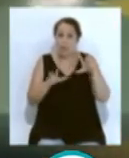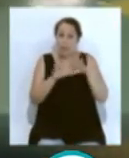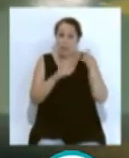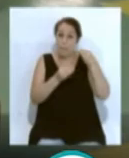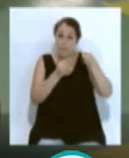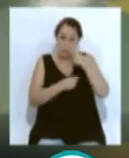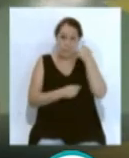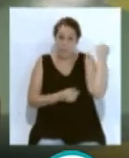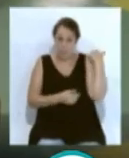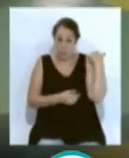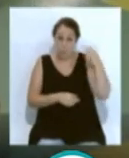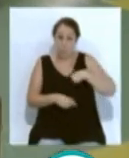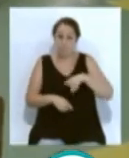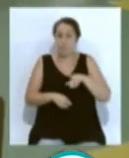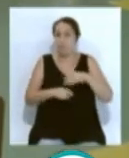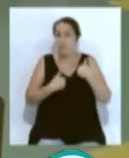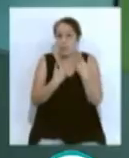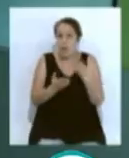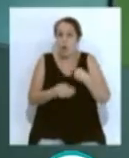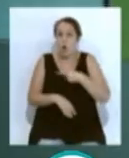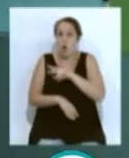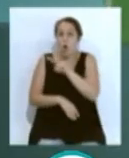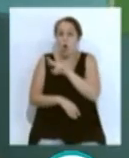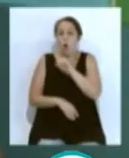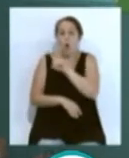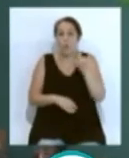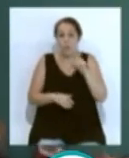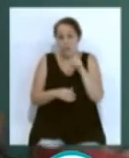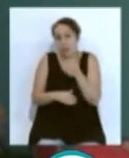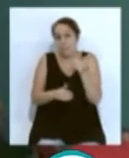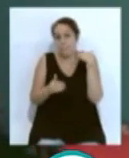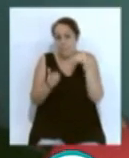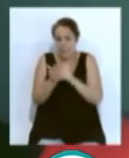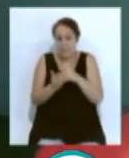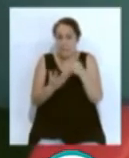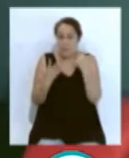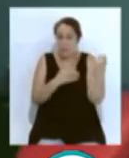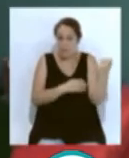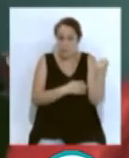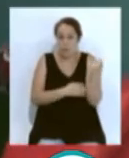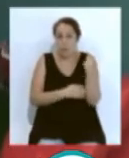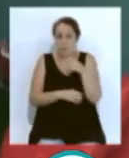desde las que se ofrecerán unas 11.600 plazas para el alumnado más pequeño de toda la provincia.